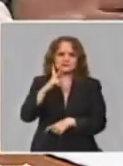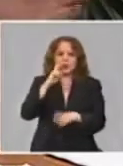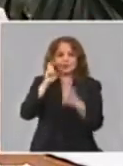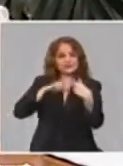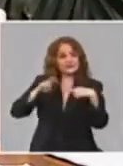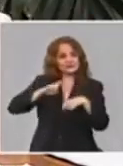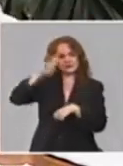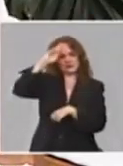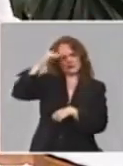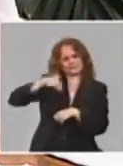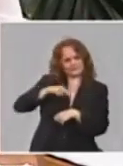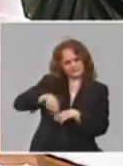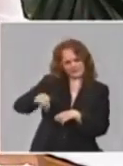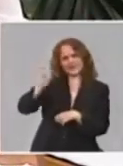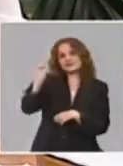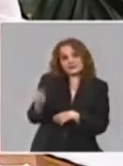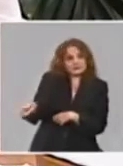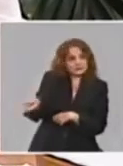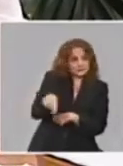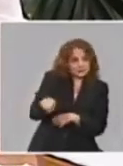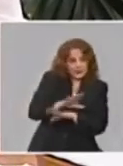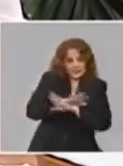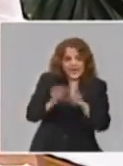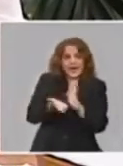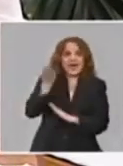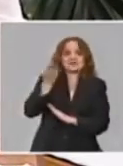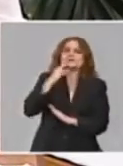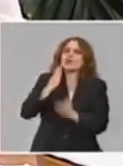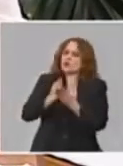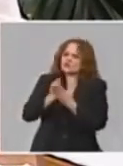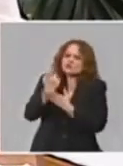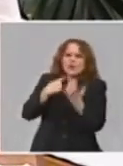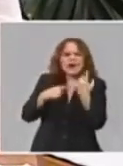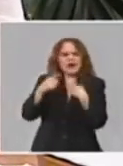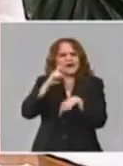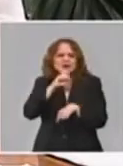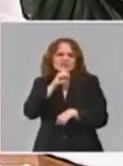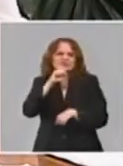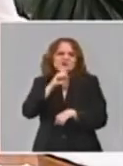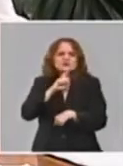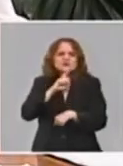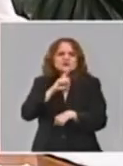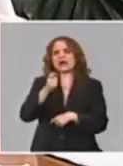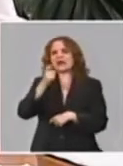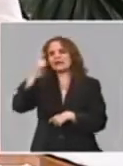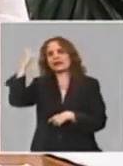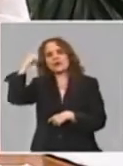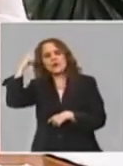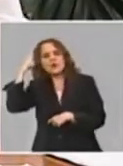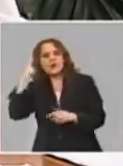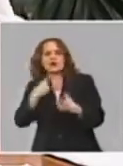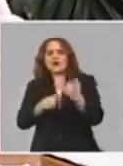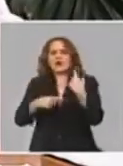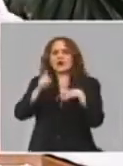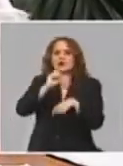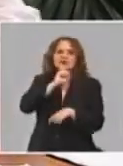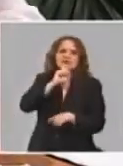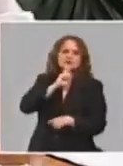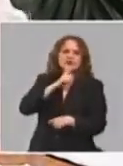investigaciones también científicas, pero médicas me estoy refiriendo, intervenciones, secuelas neurológicas, secuelas cardiológicas, secuelas